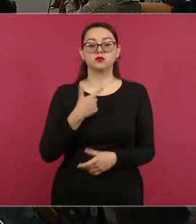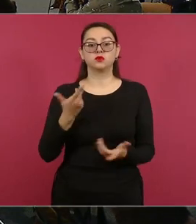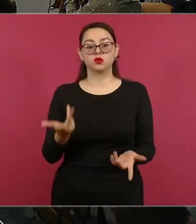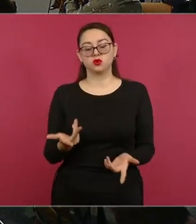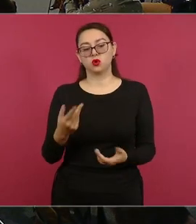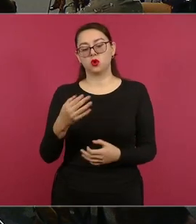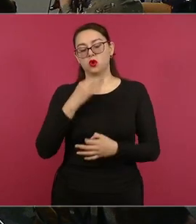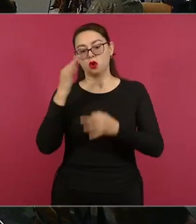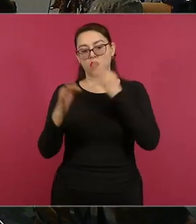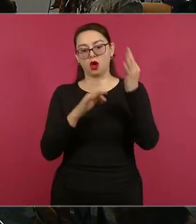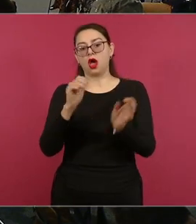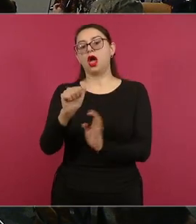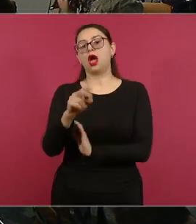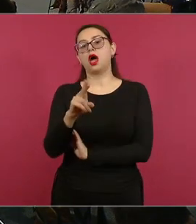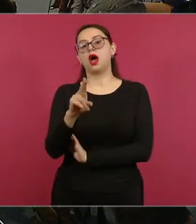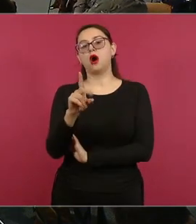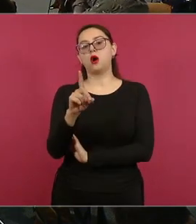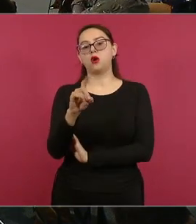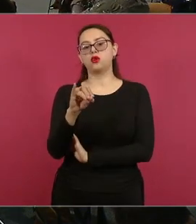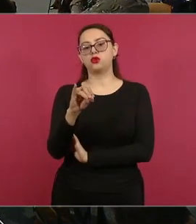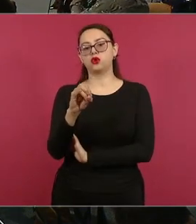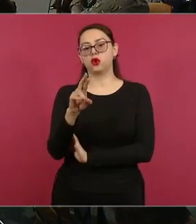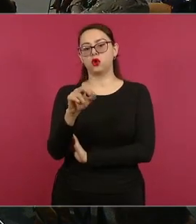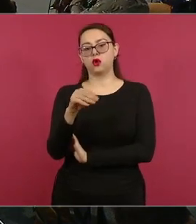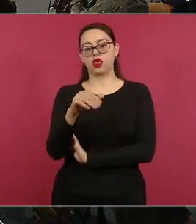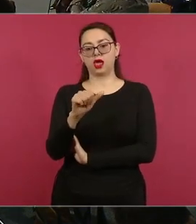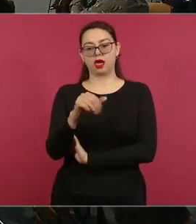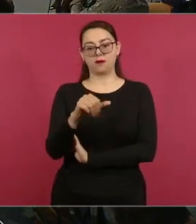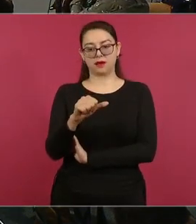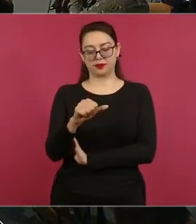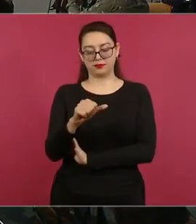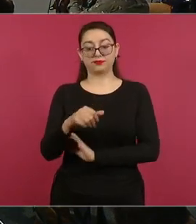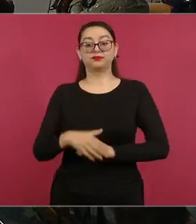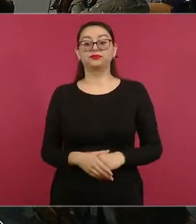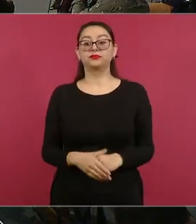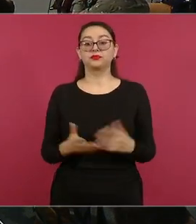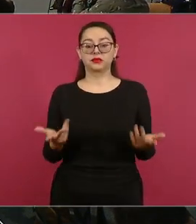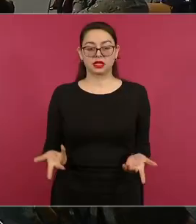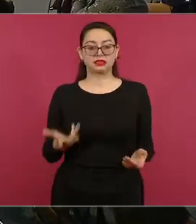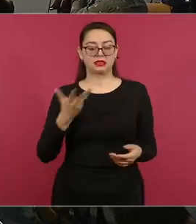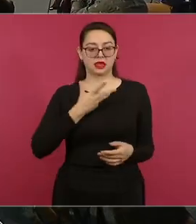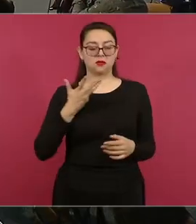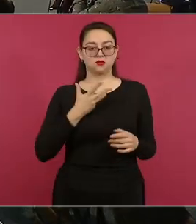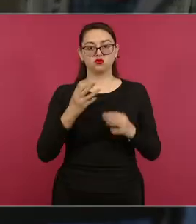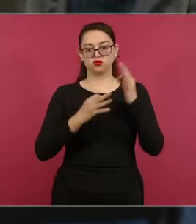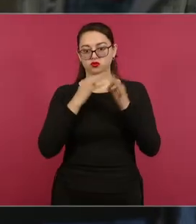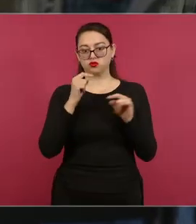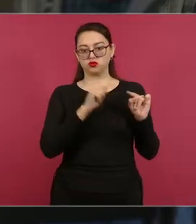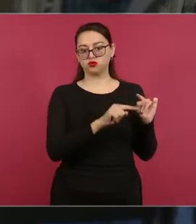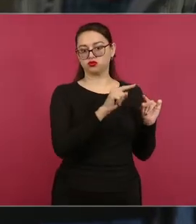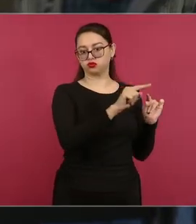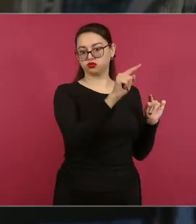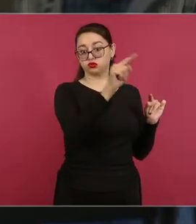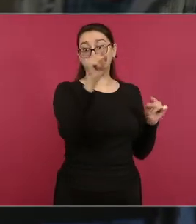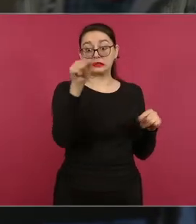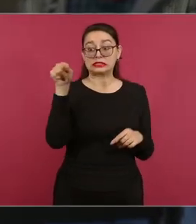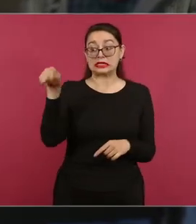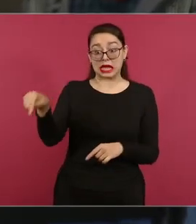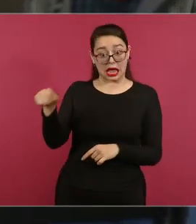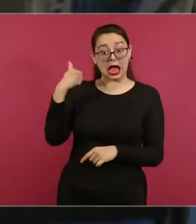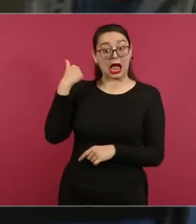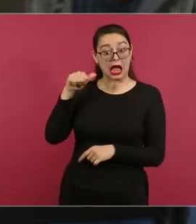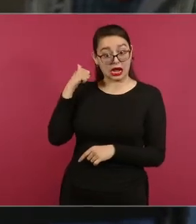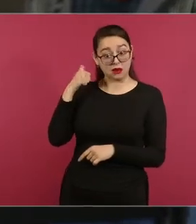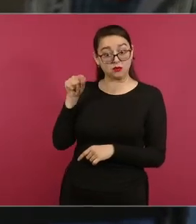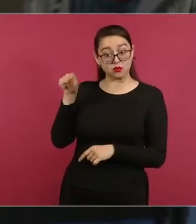tiene plazas importantes en la República y una de ellas es Acapulco y a través de ella la gente cuando